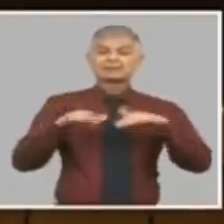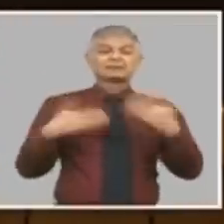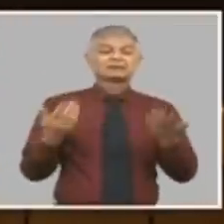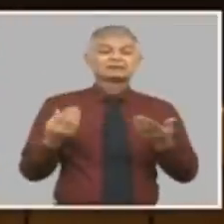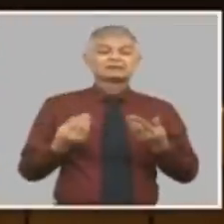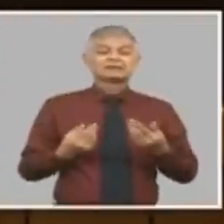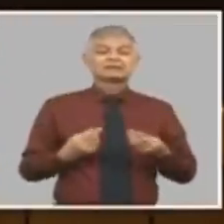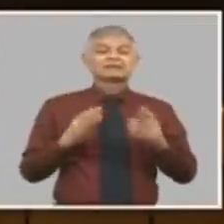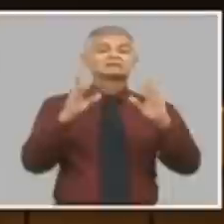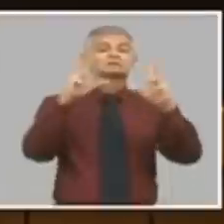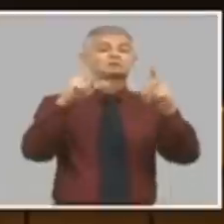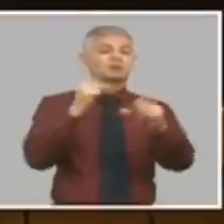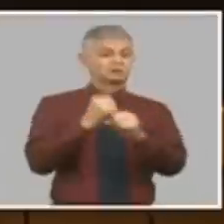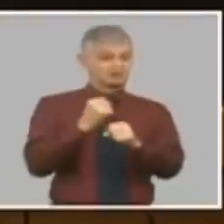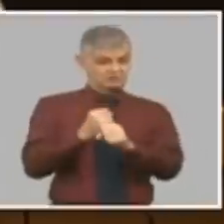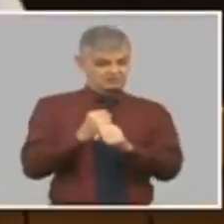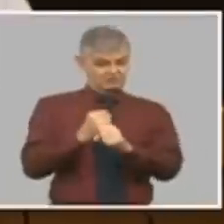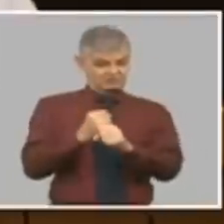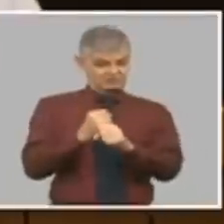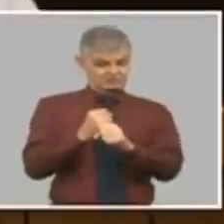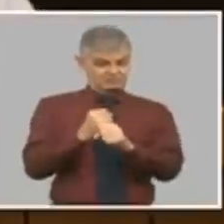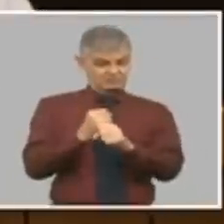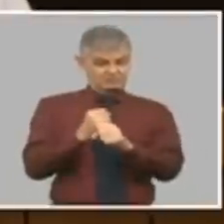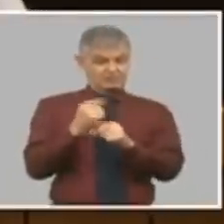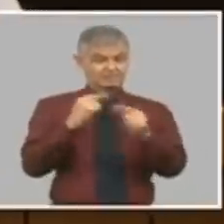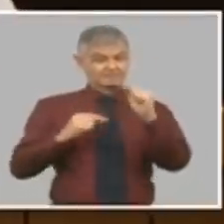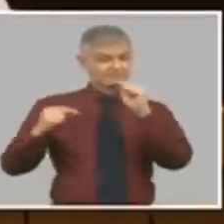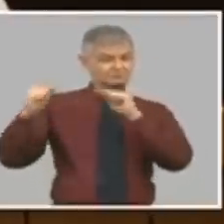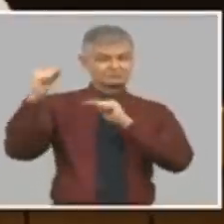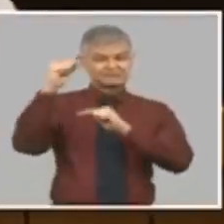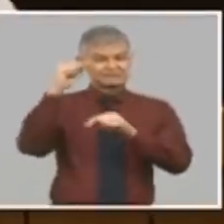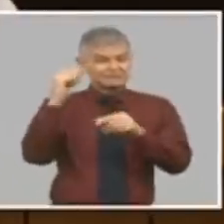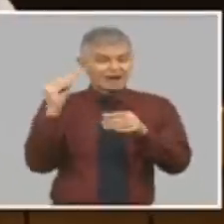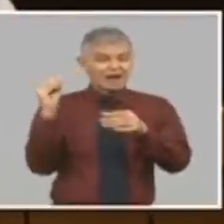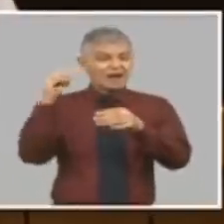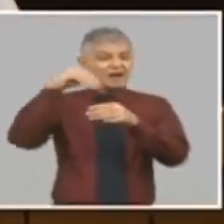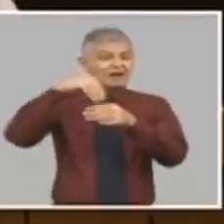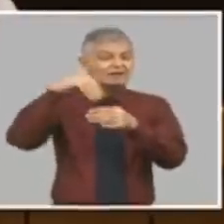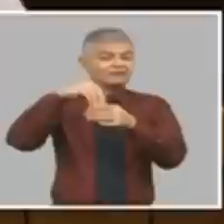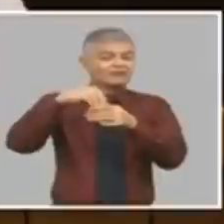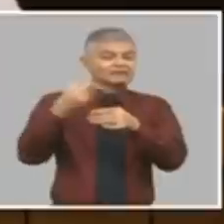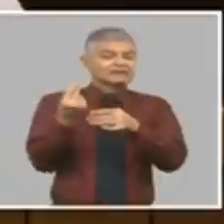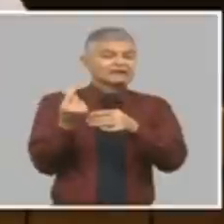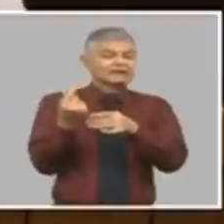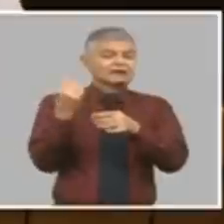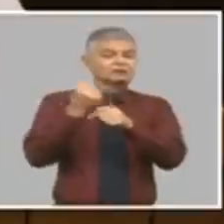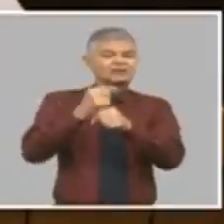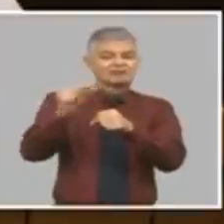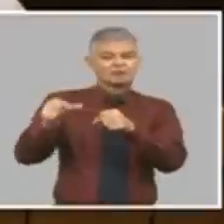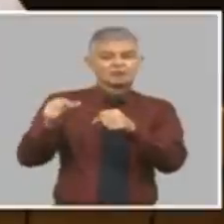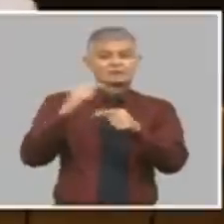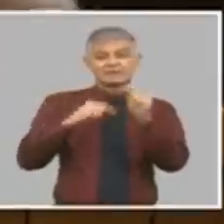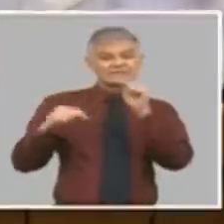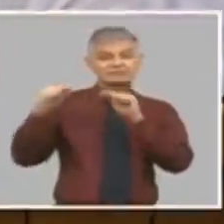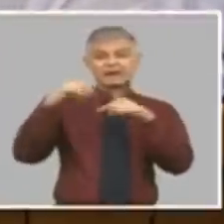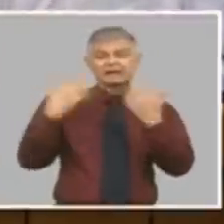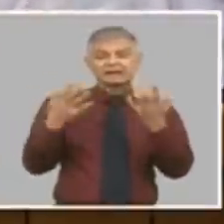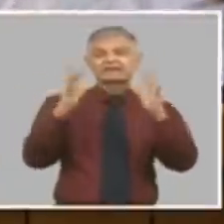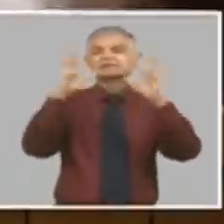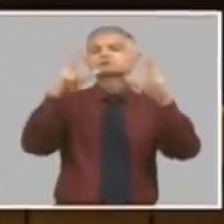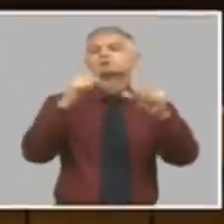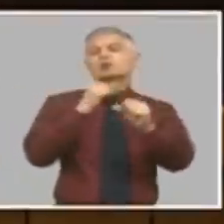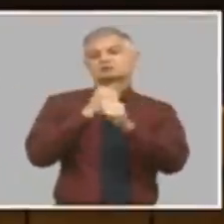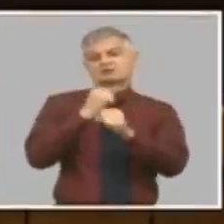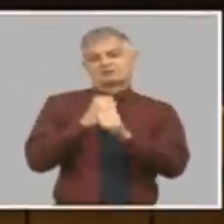lograr en la sociedad es que la principal fuente de ingreso de las personas sea el trabajo. Y se han venido tomando decisiones en economía con